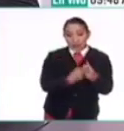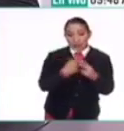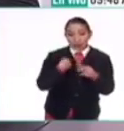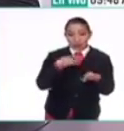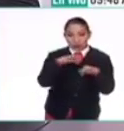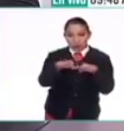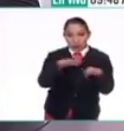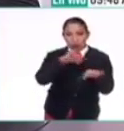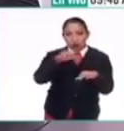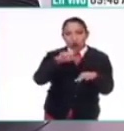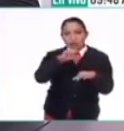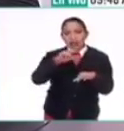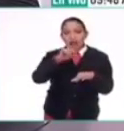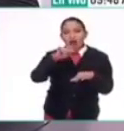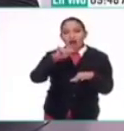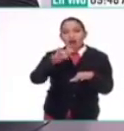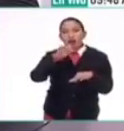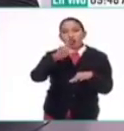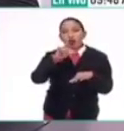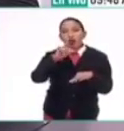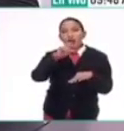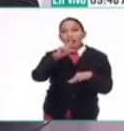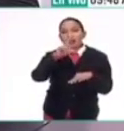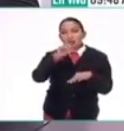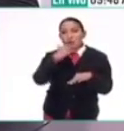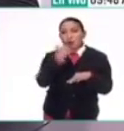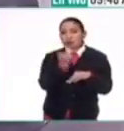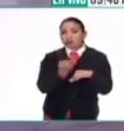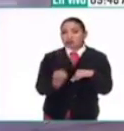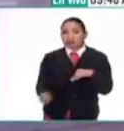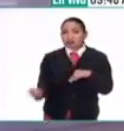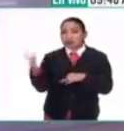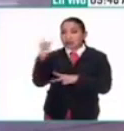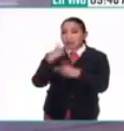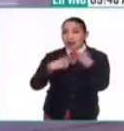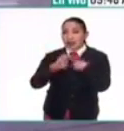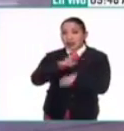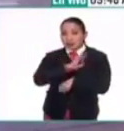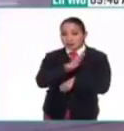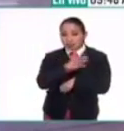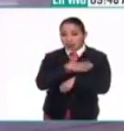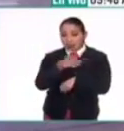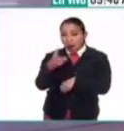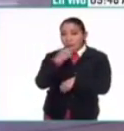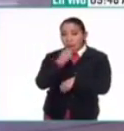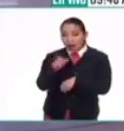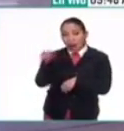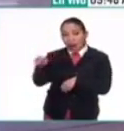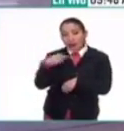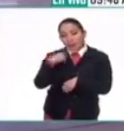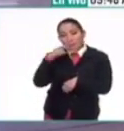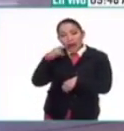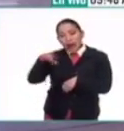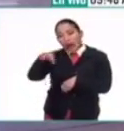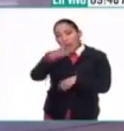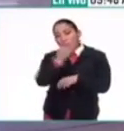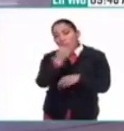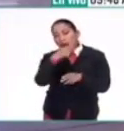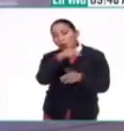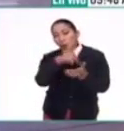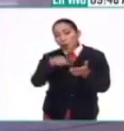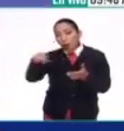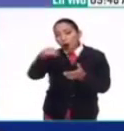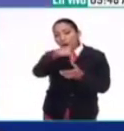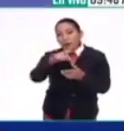trabajos de José Luis Lorenzo, un afamado arqueólogo que nos viene de tierras españolas, pues teníamos marcados nueve sitios de alta